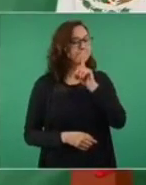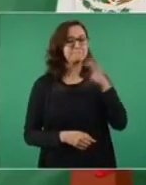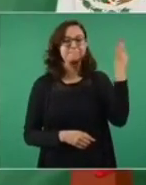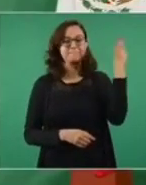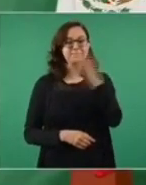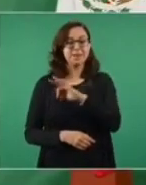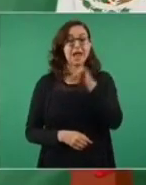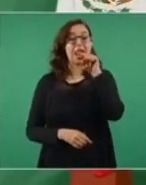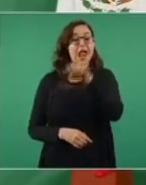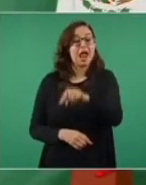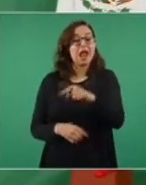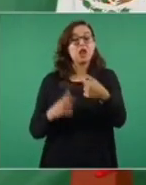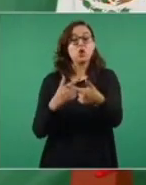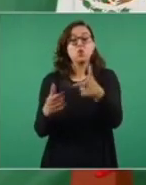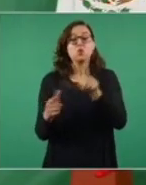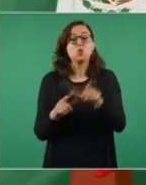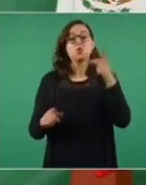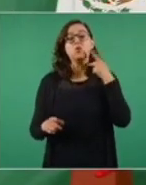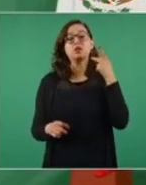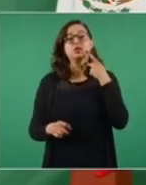el treinta y ocho por ciento